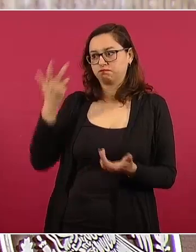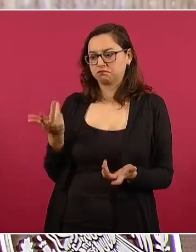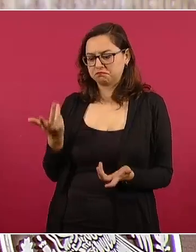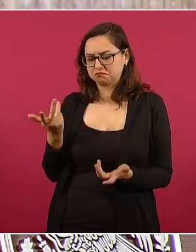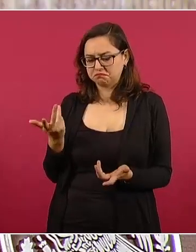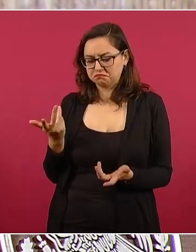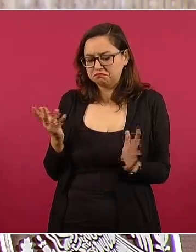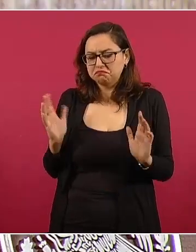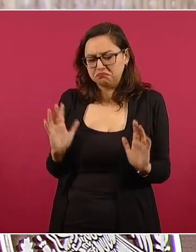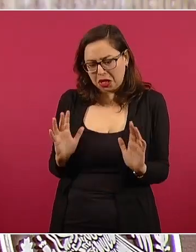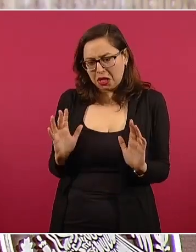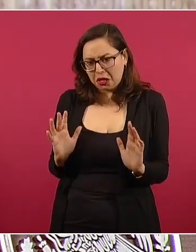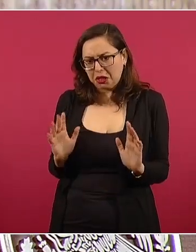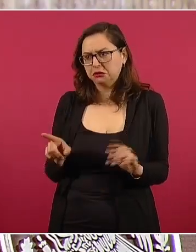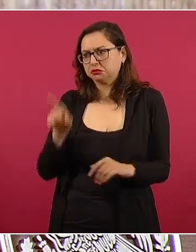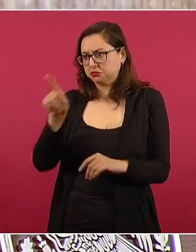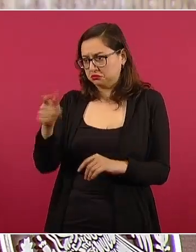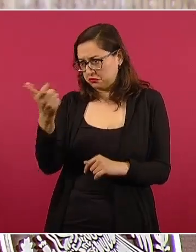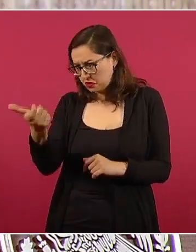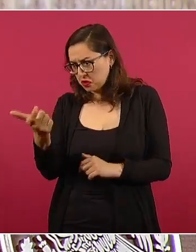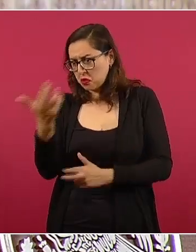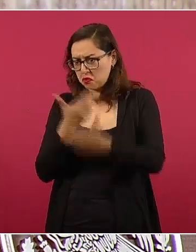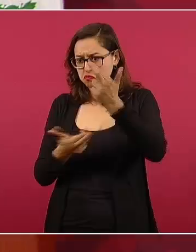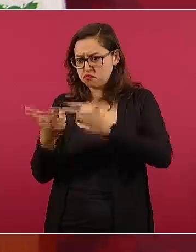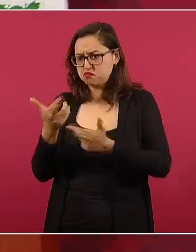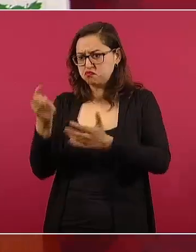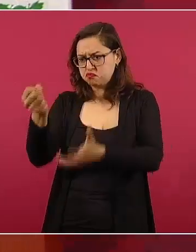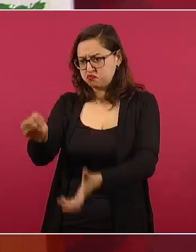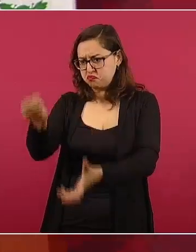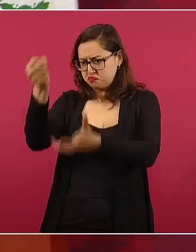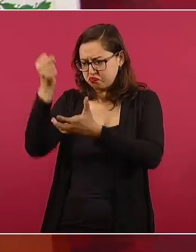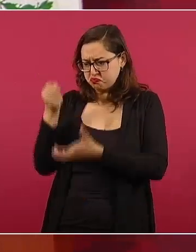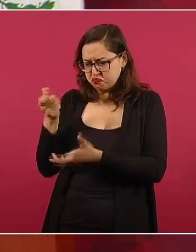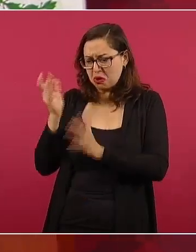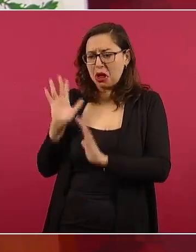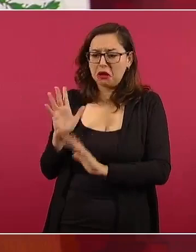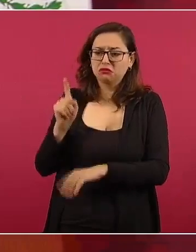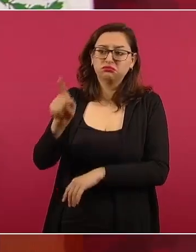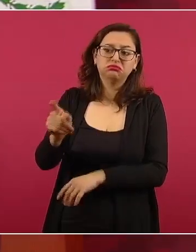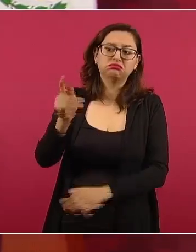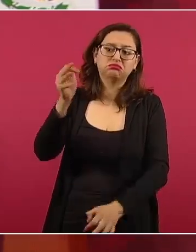el daño se den facilidades,